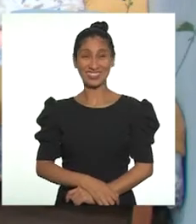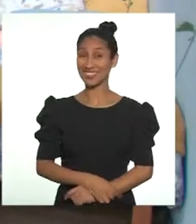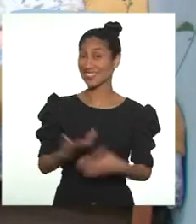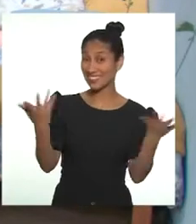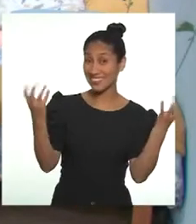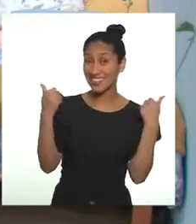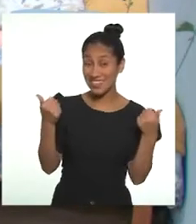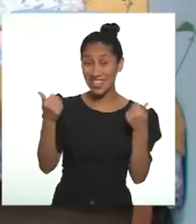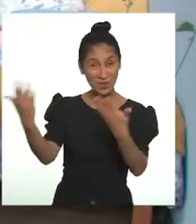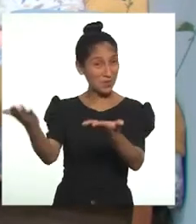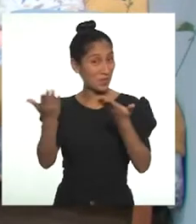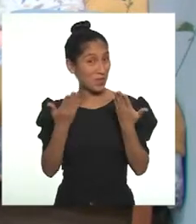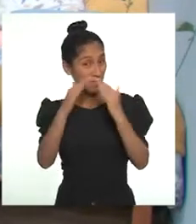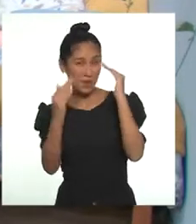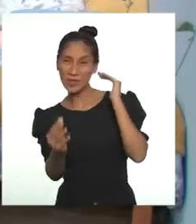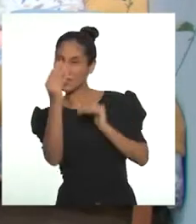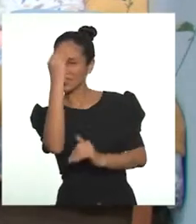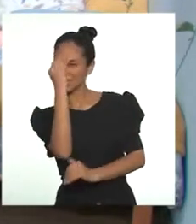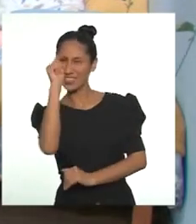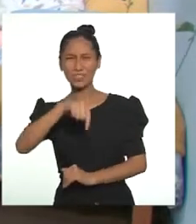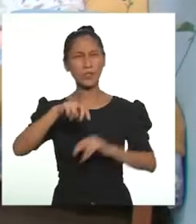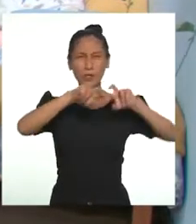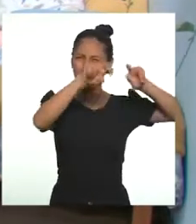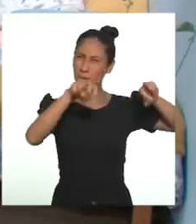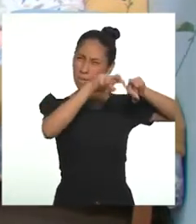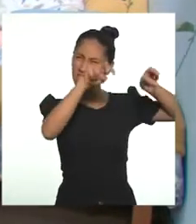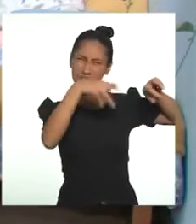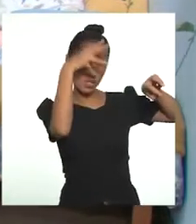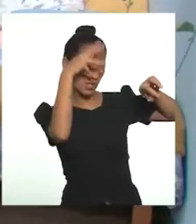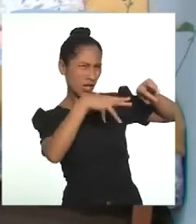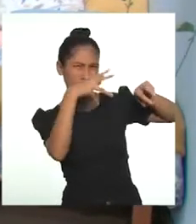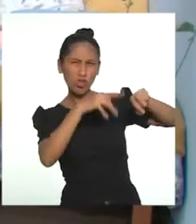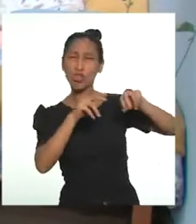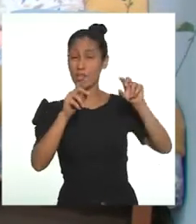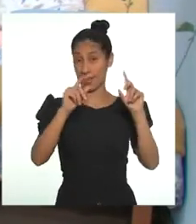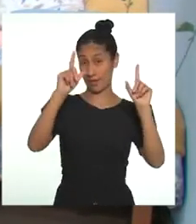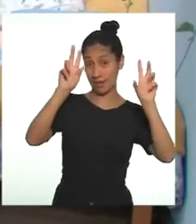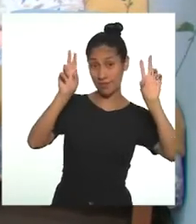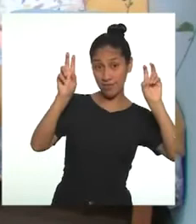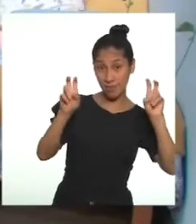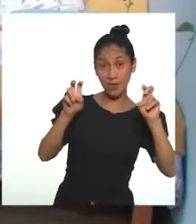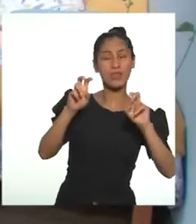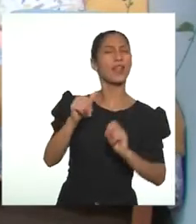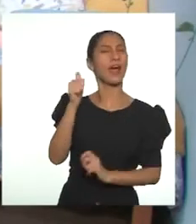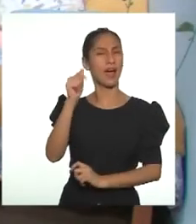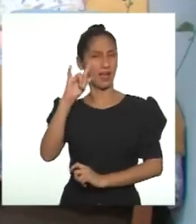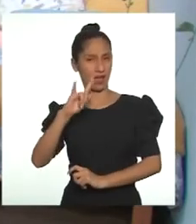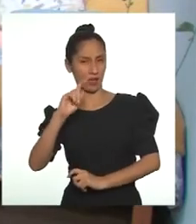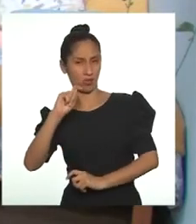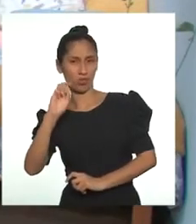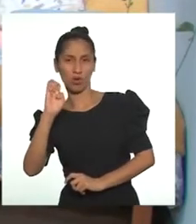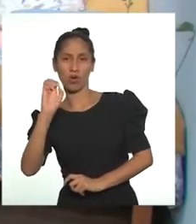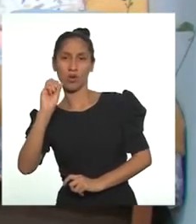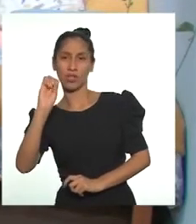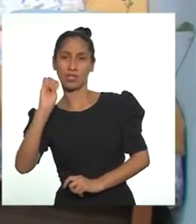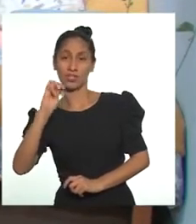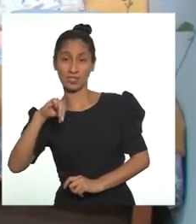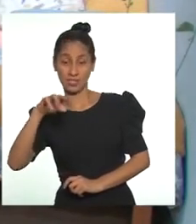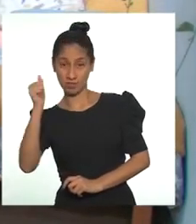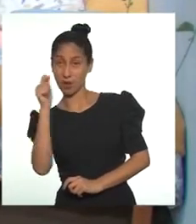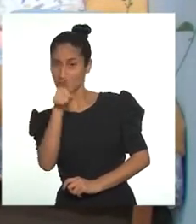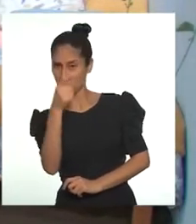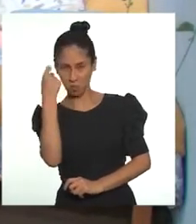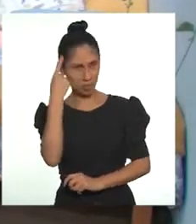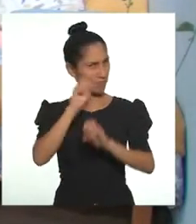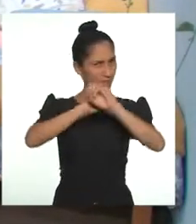¿Qué tal? Bienvenido a Aprendo en Casa. Estoy investigando sobre la autoestima y sé que eres la persona ideal para comprender más sobre este